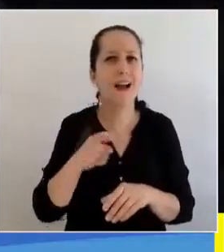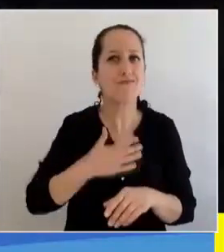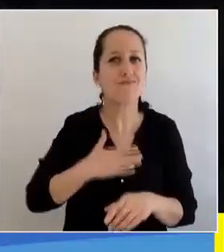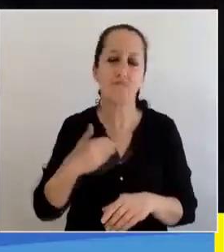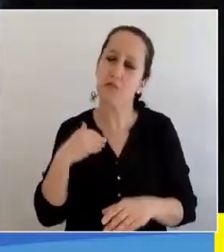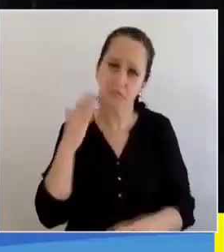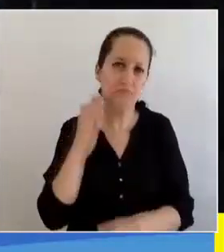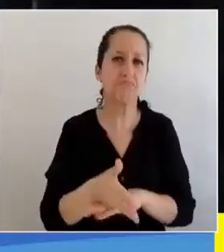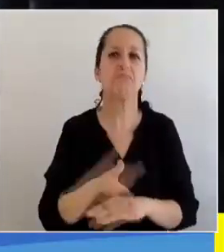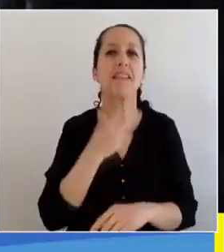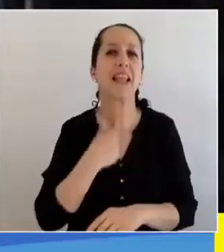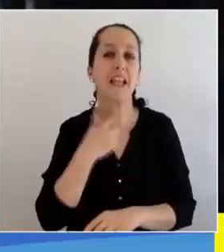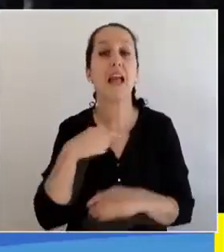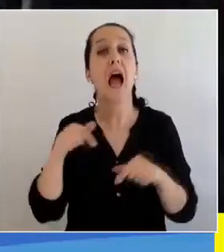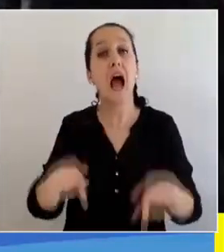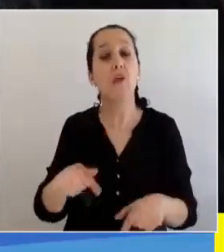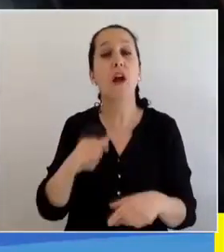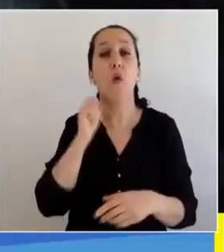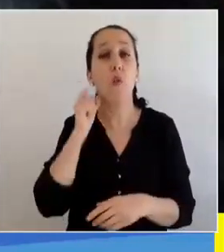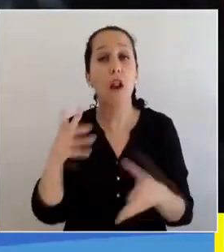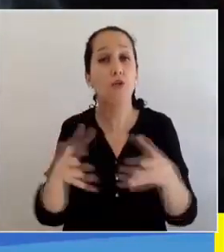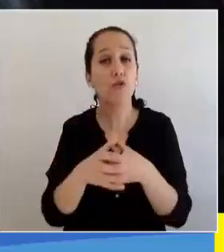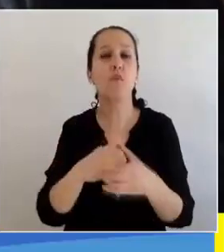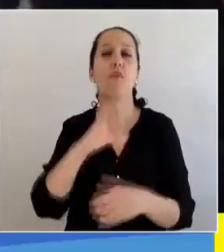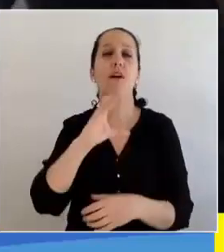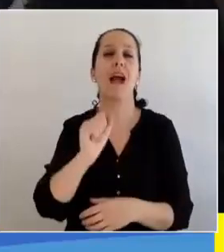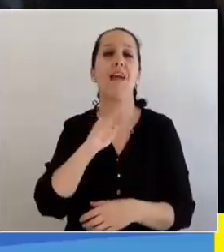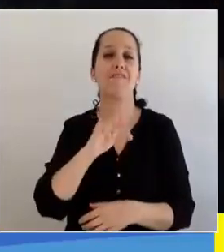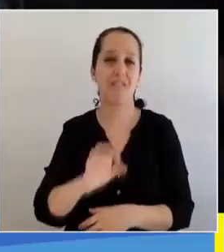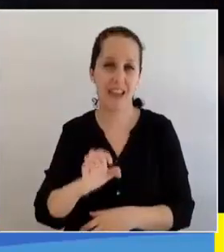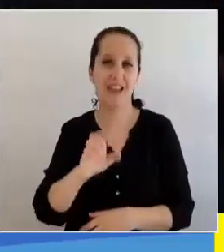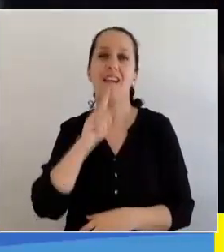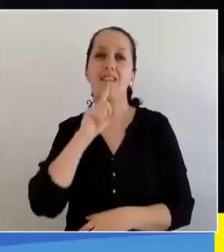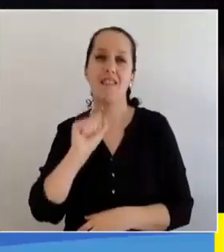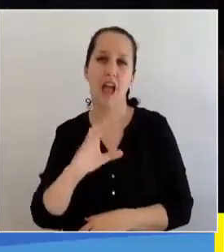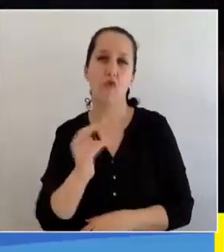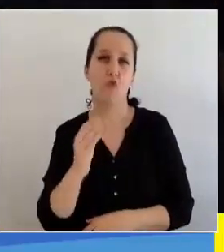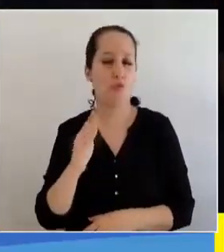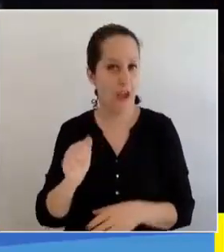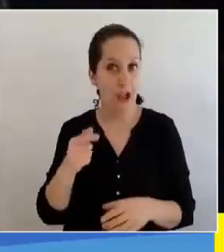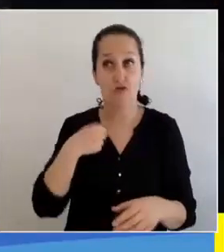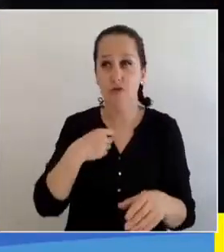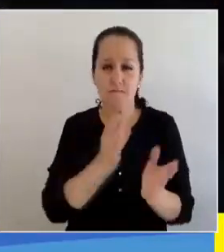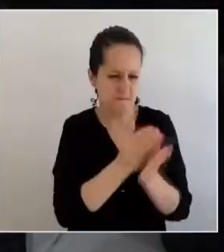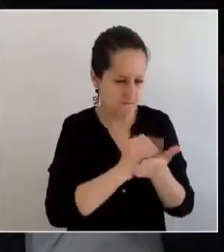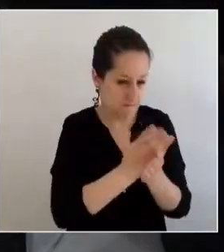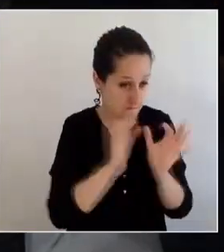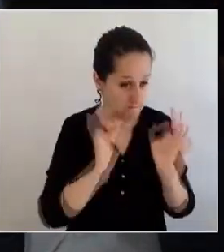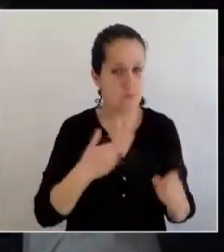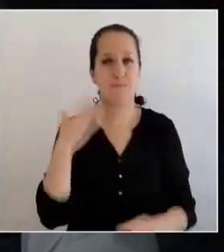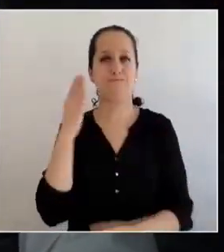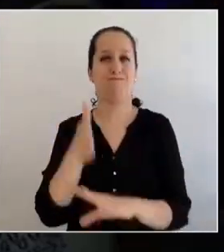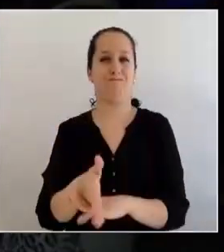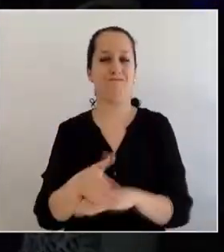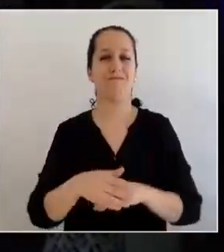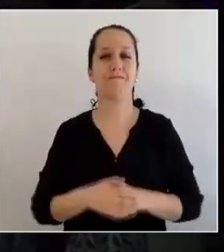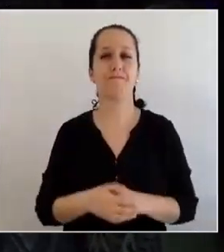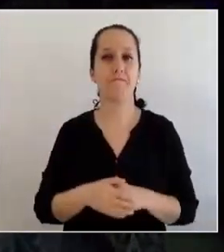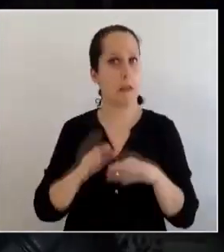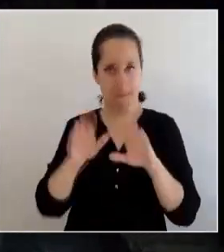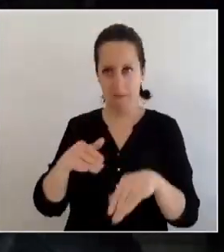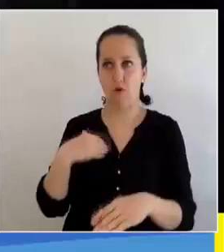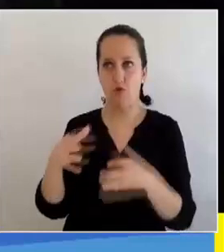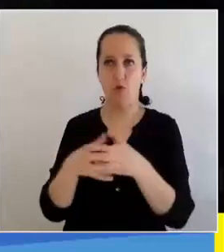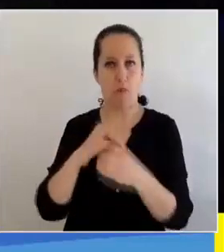son llamativos, me gustan y ahora vengo a ver a Café Tacuba. Reorganicé todo para venir hoy día, así es que aquí estamos. Vine a ver